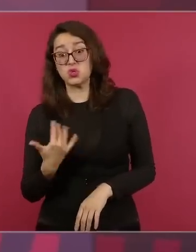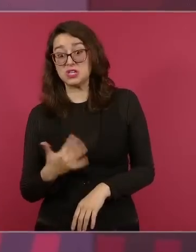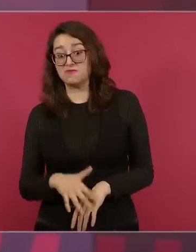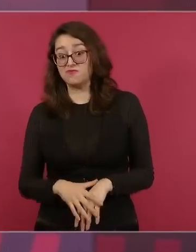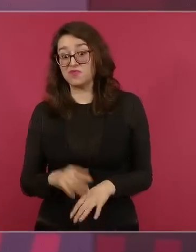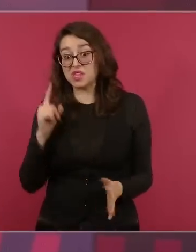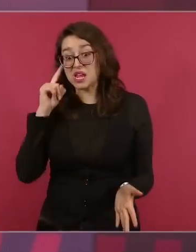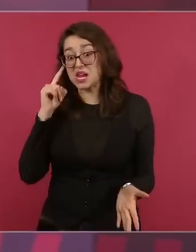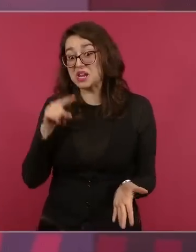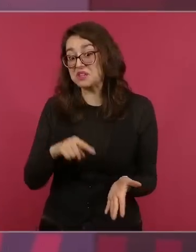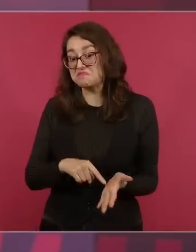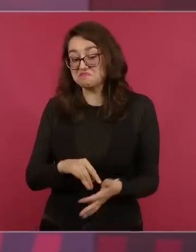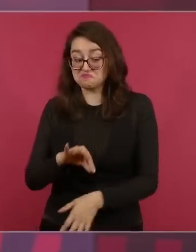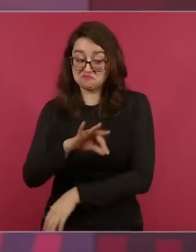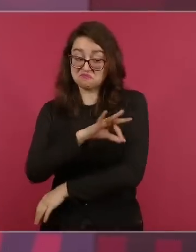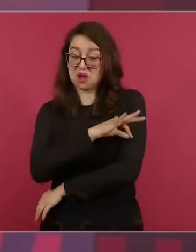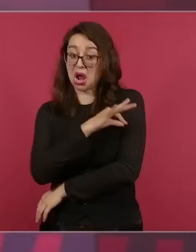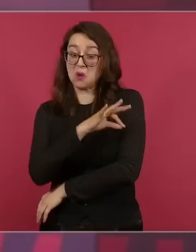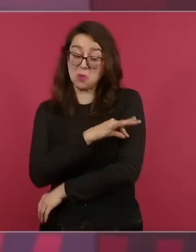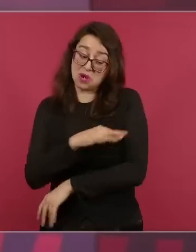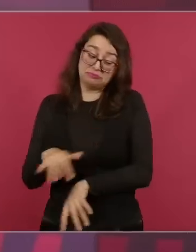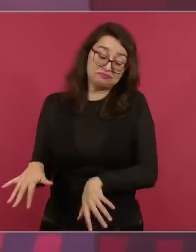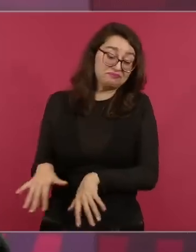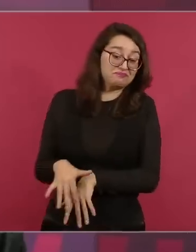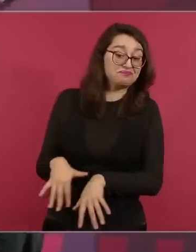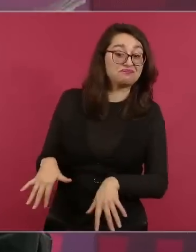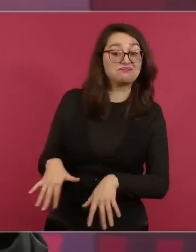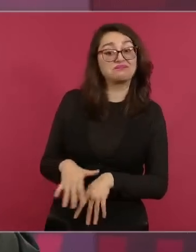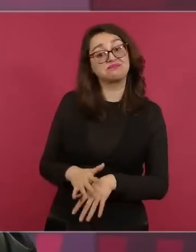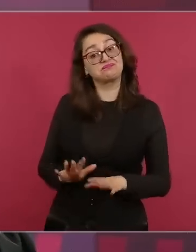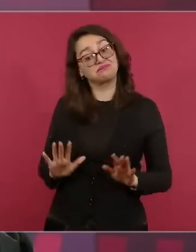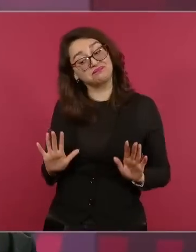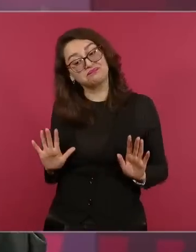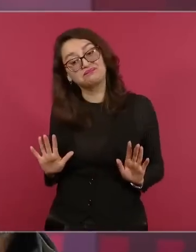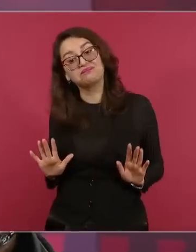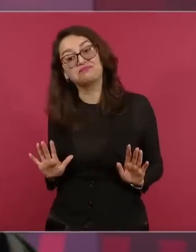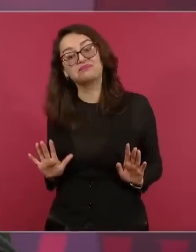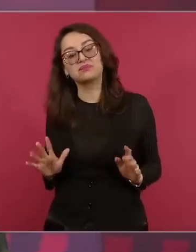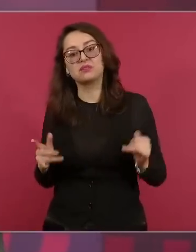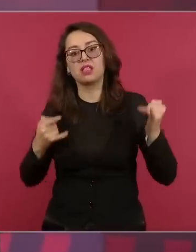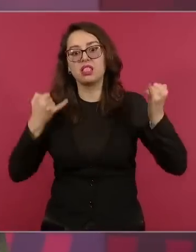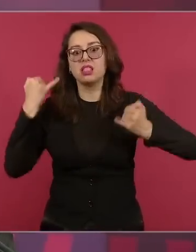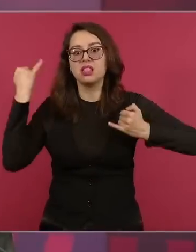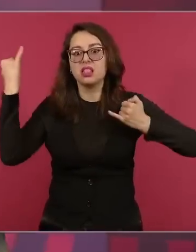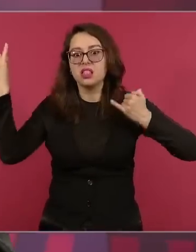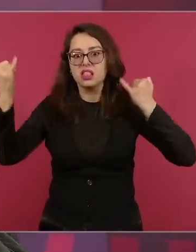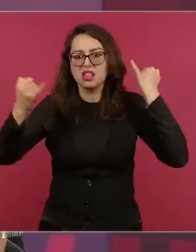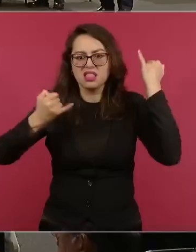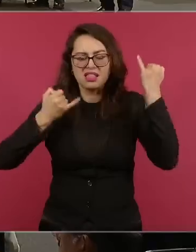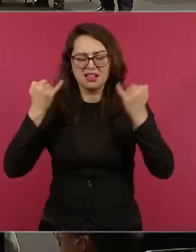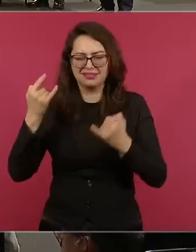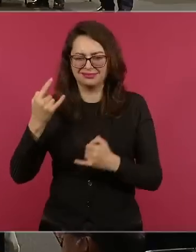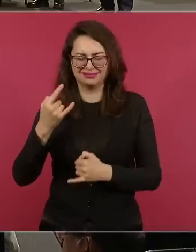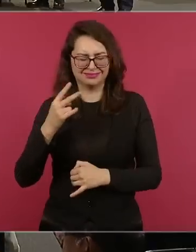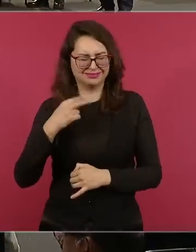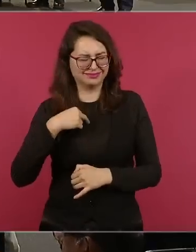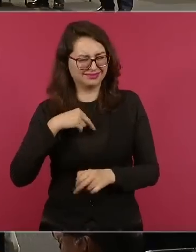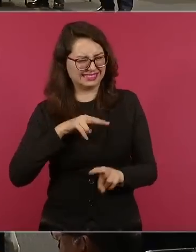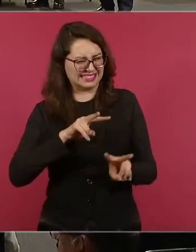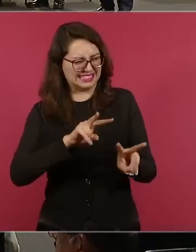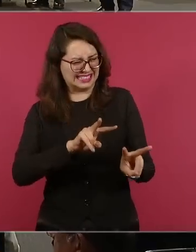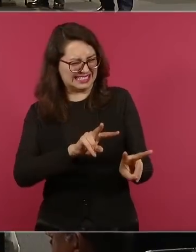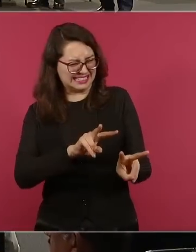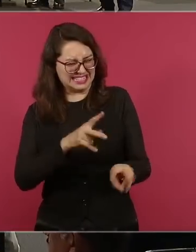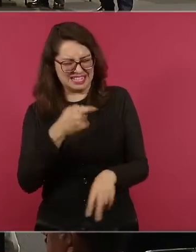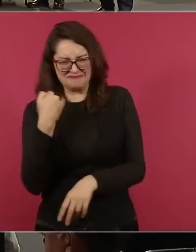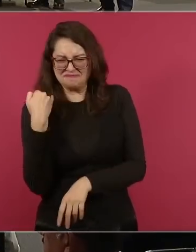no son eficazes, han llegado a decir cosas que ni siquiera me atrevo a repetirlas